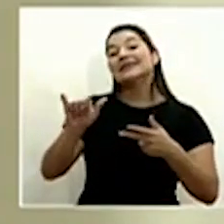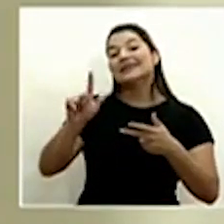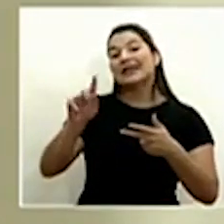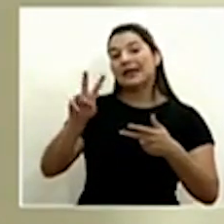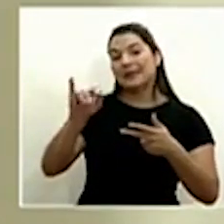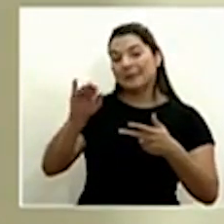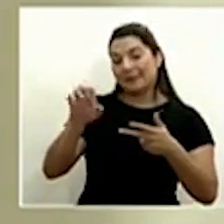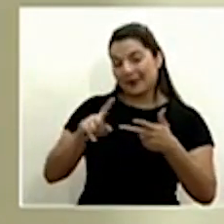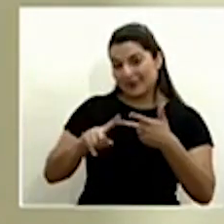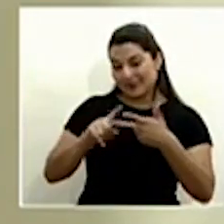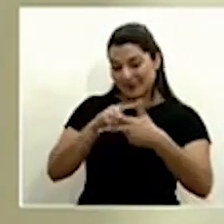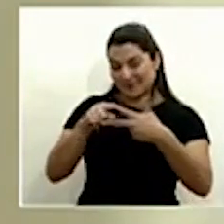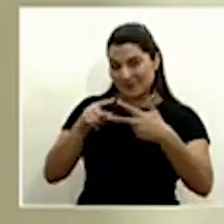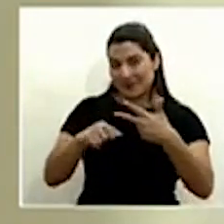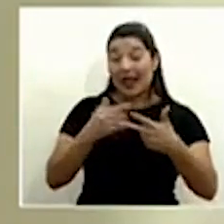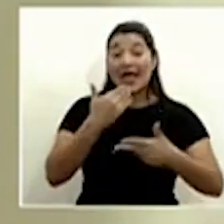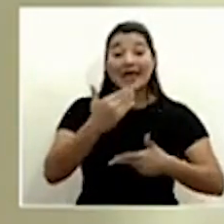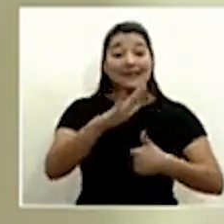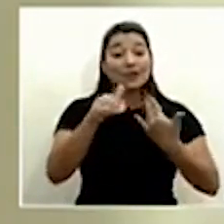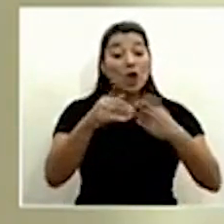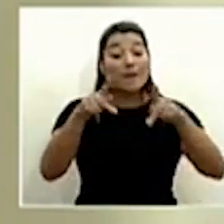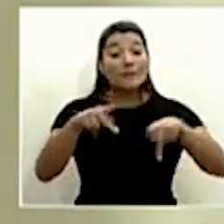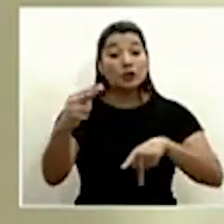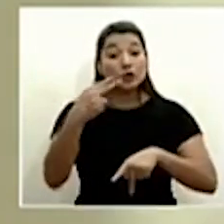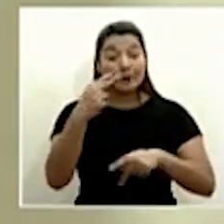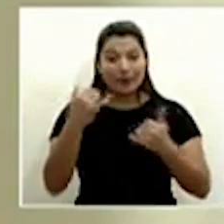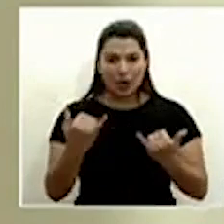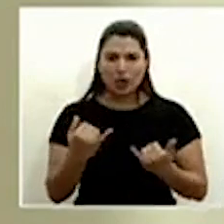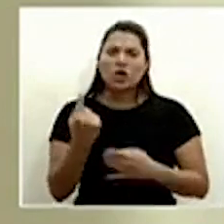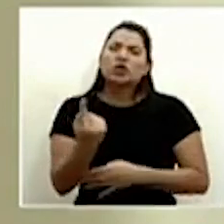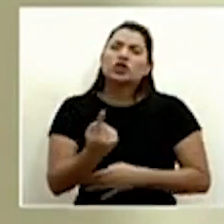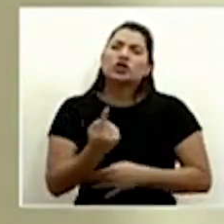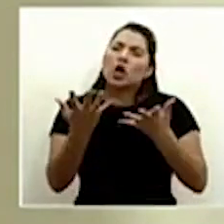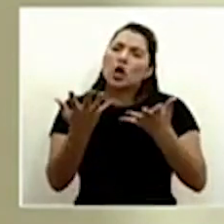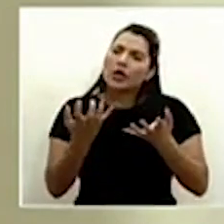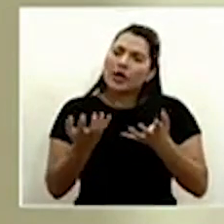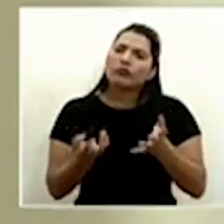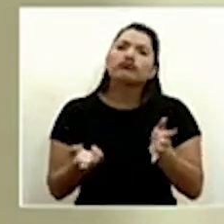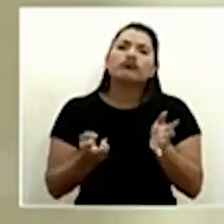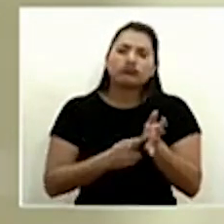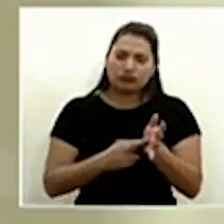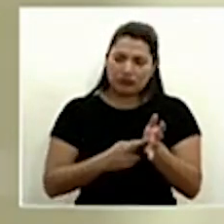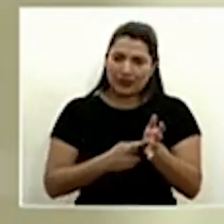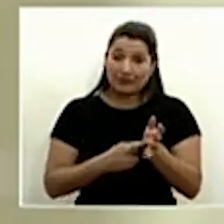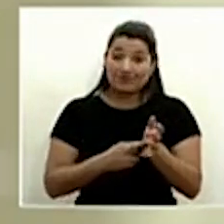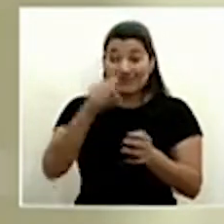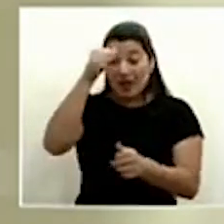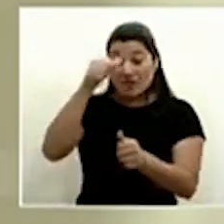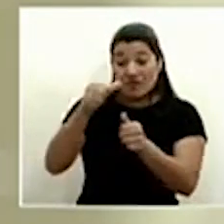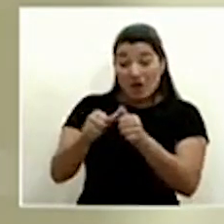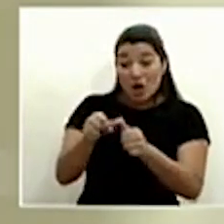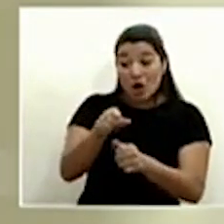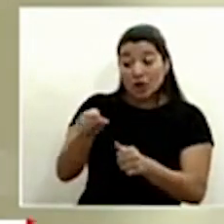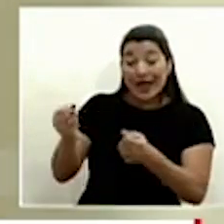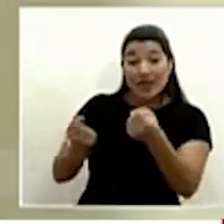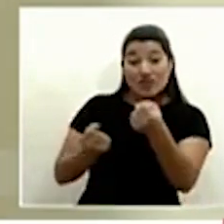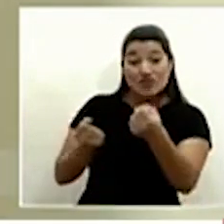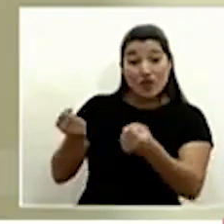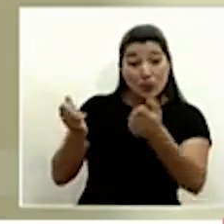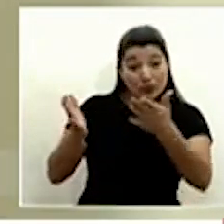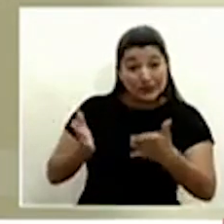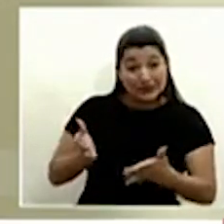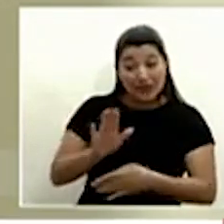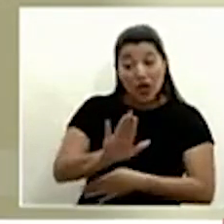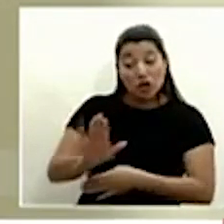esta transmisión. Quisiera reiterar nada más recordarles a los transportistas, a sus familias,